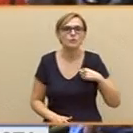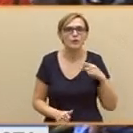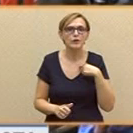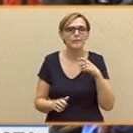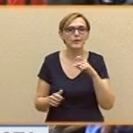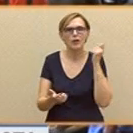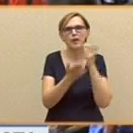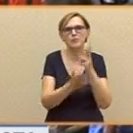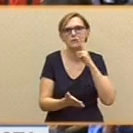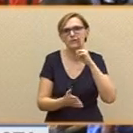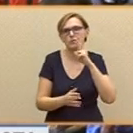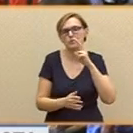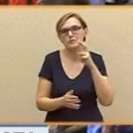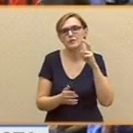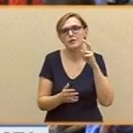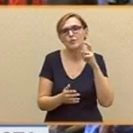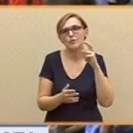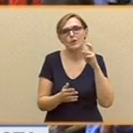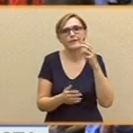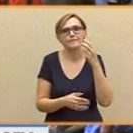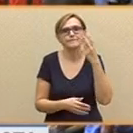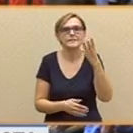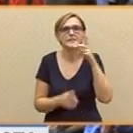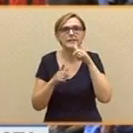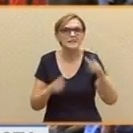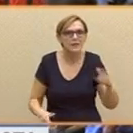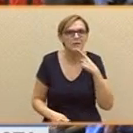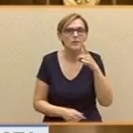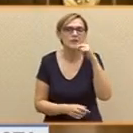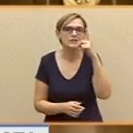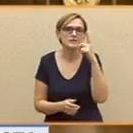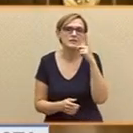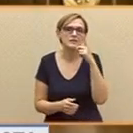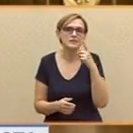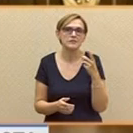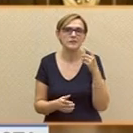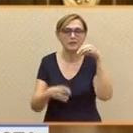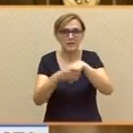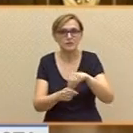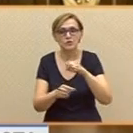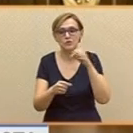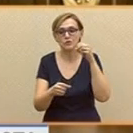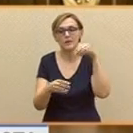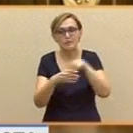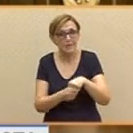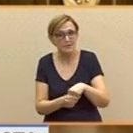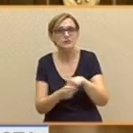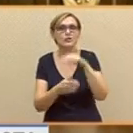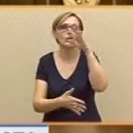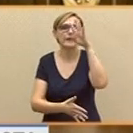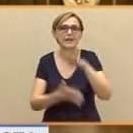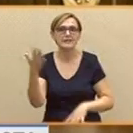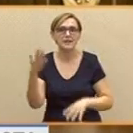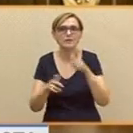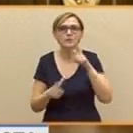recentralización. La apuesta por el trilingüismo encubre una enmienda al modelo de inmersión lingüística en Cataluña que